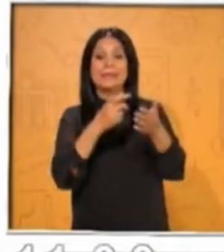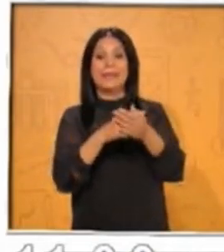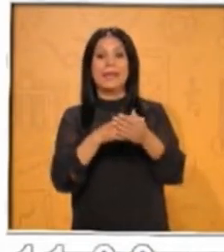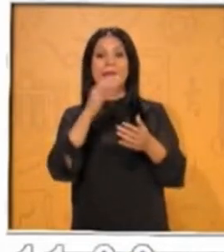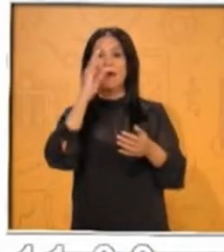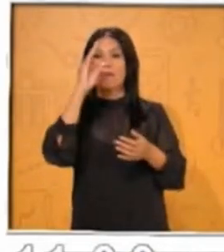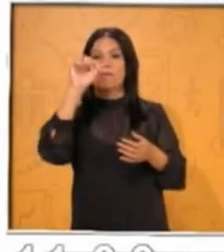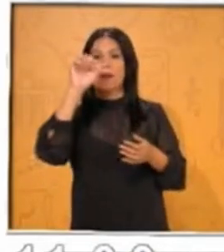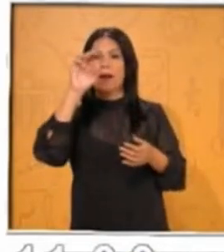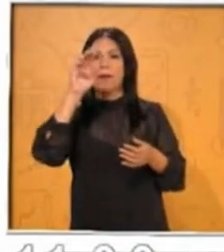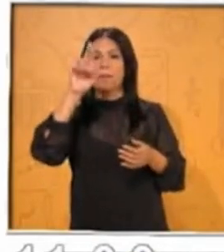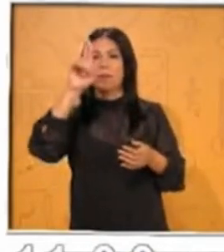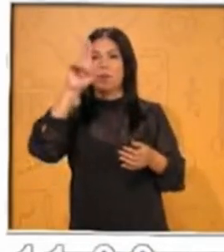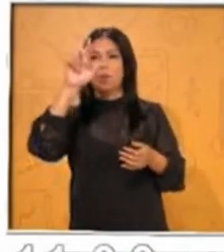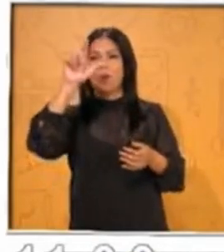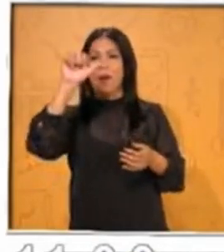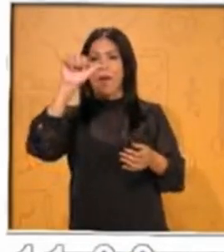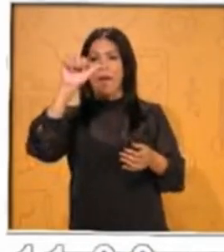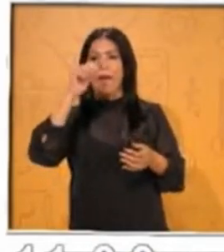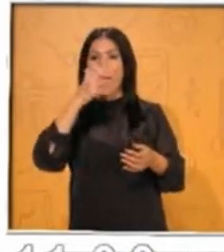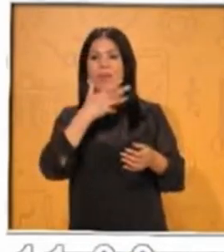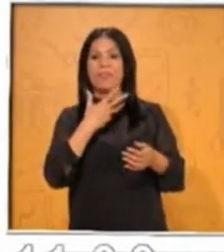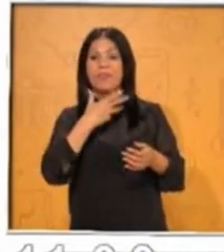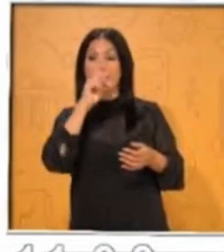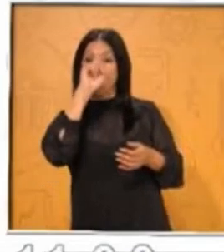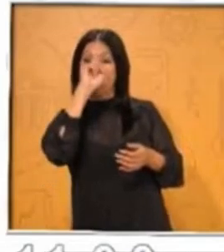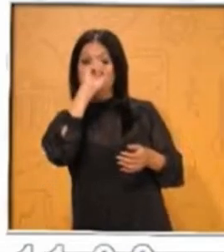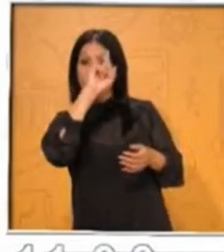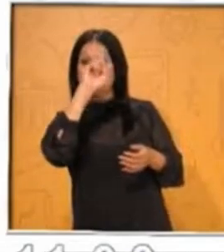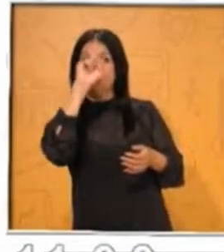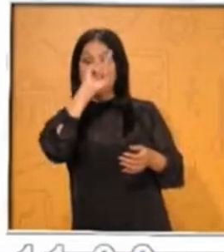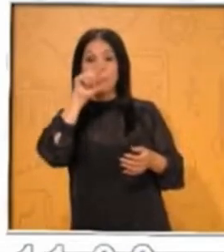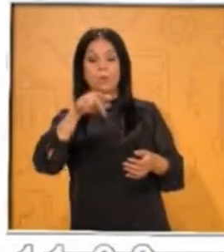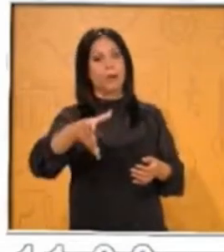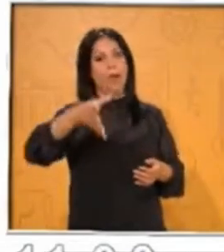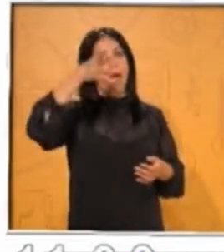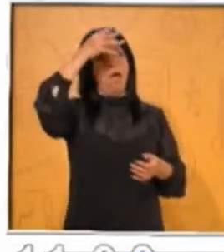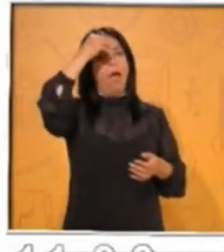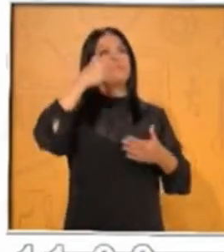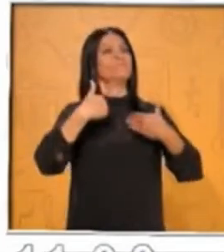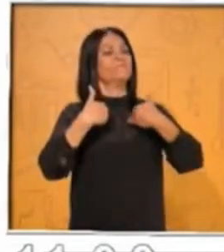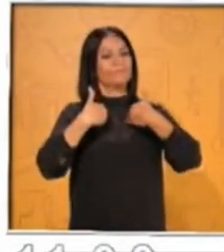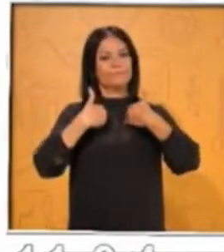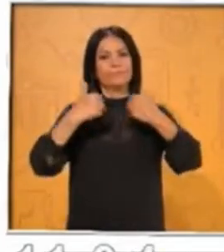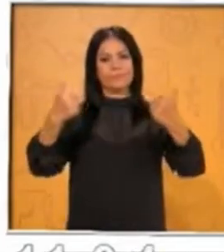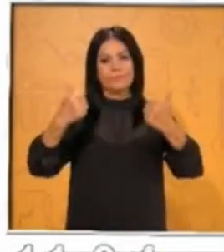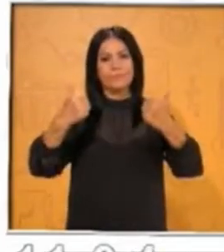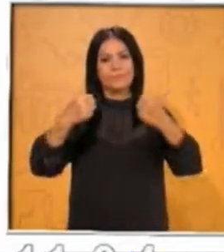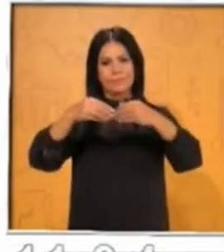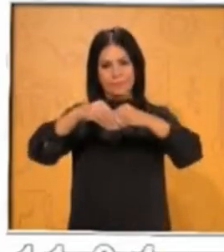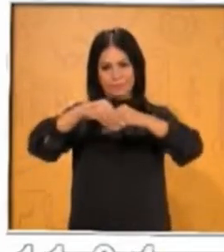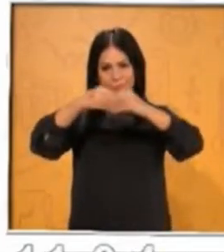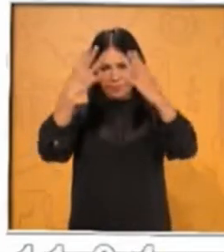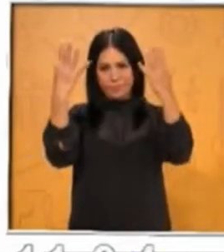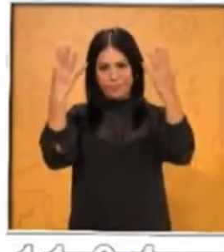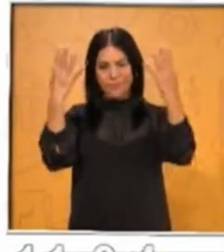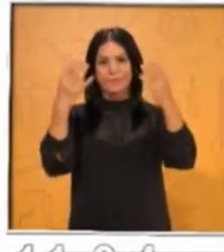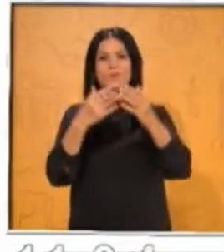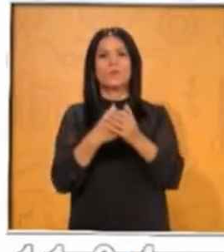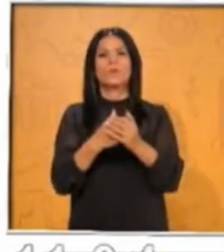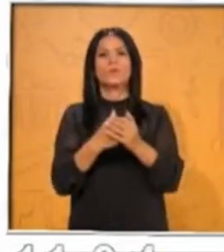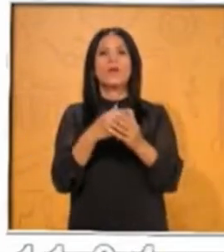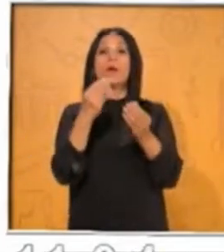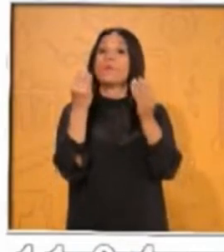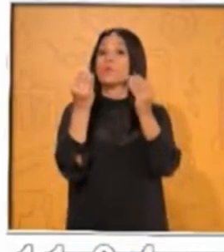fábula generalmente trata de dejarnos una enseñanza. Muchas ocasiones una fábula puede ser representada por animales